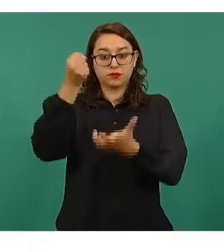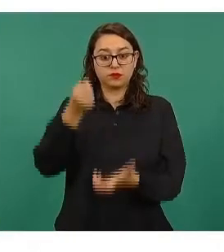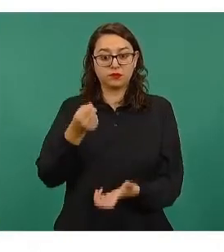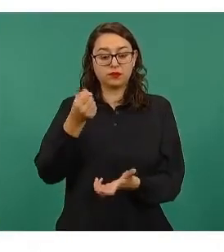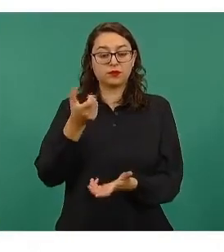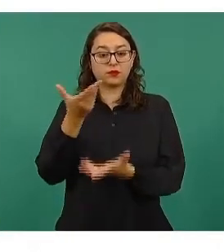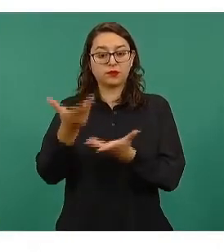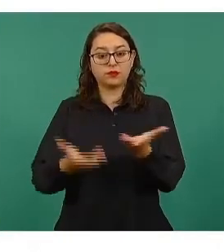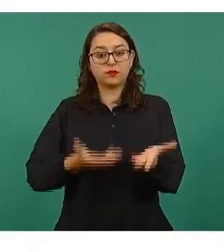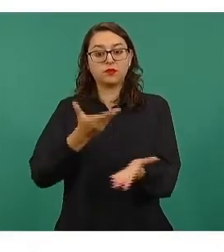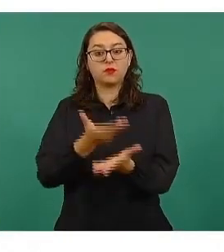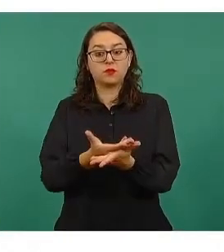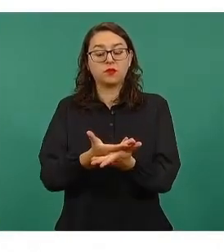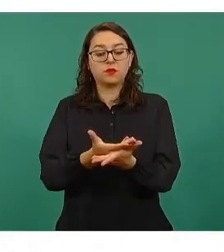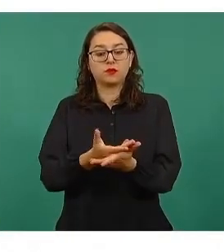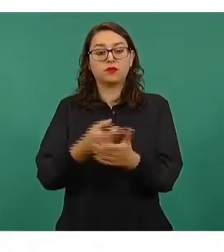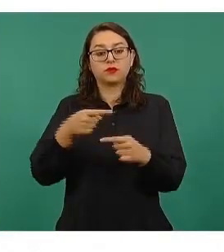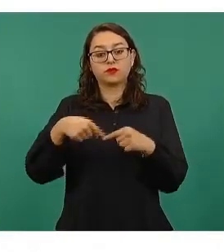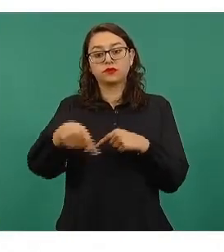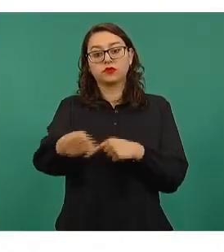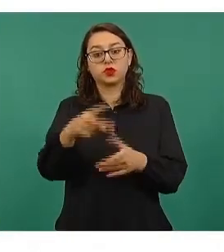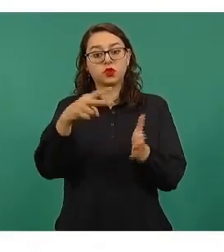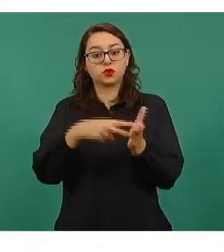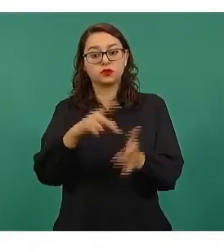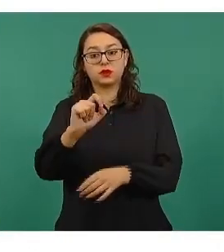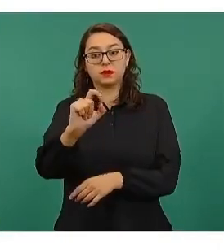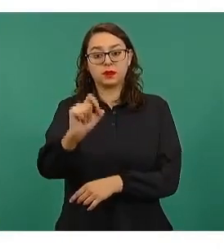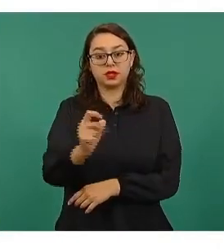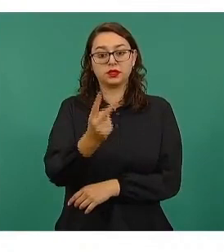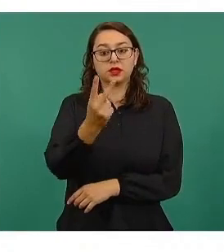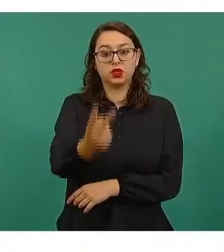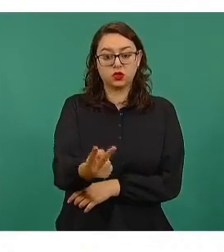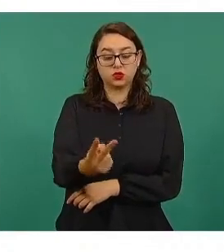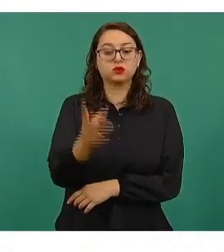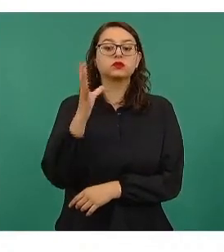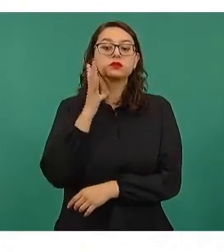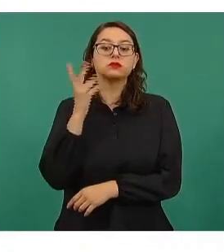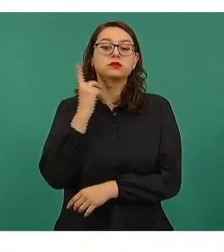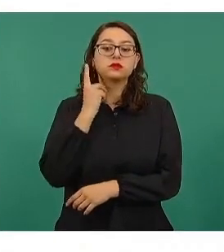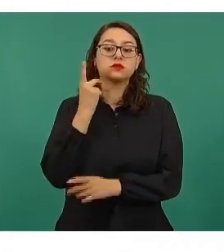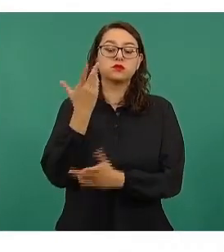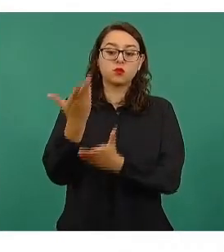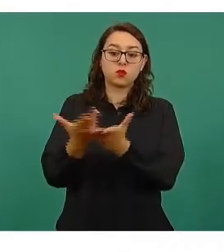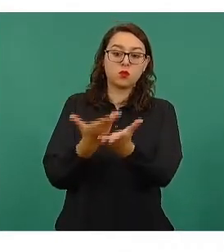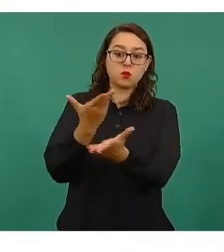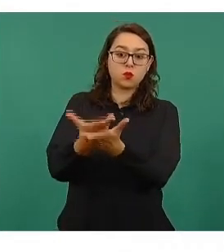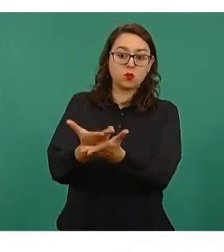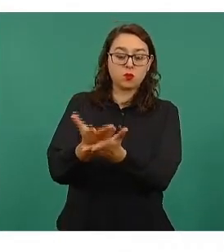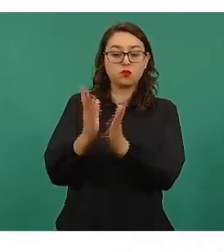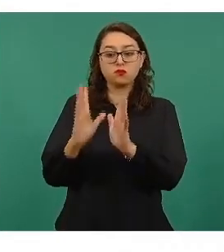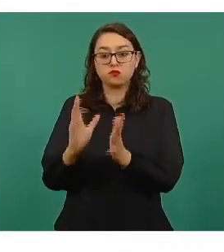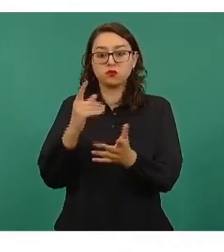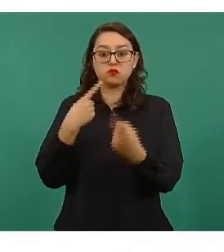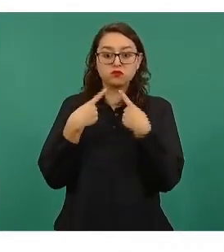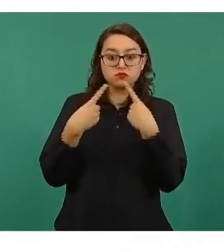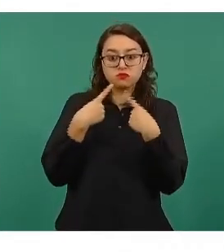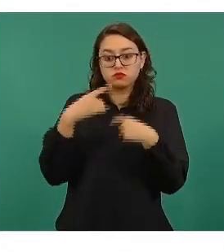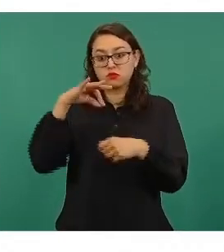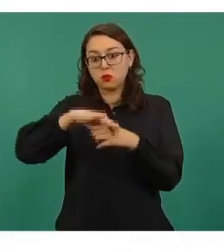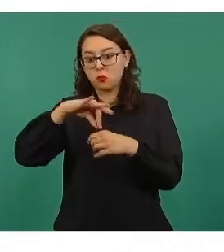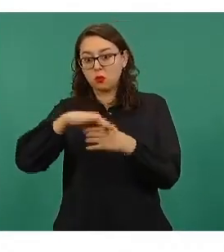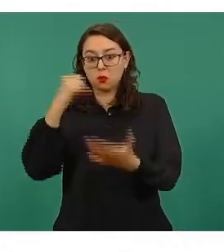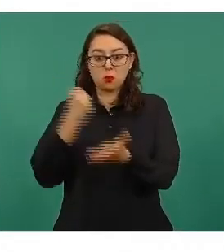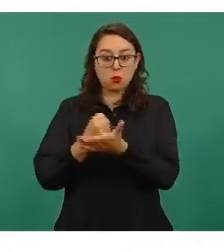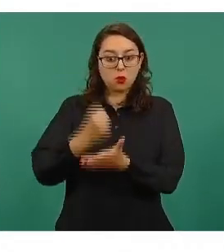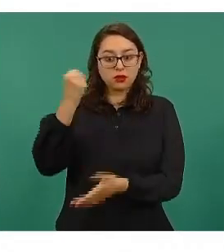propuesto en el proyecto de presupuesto de egresos dos mil veintidós que se entregó a la Cámara, que próximamente será votado, un